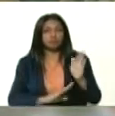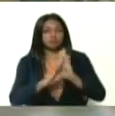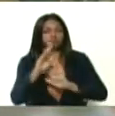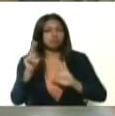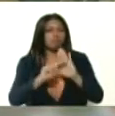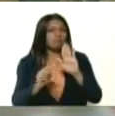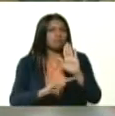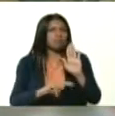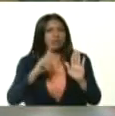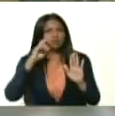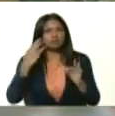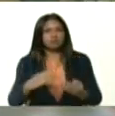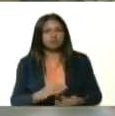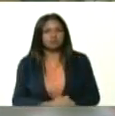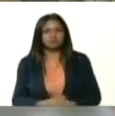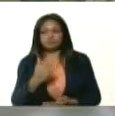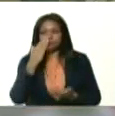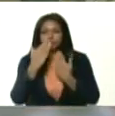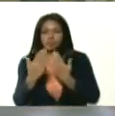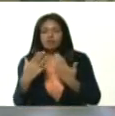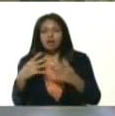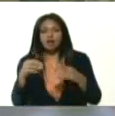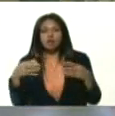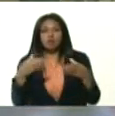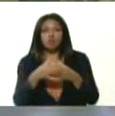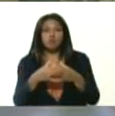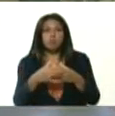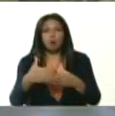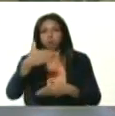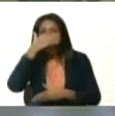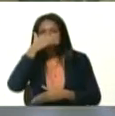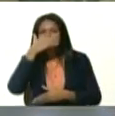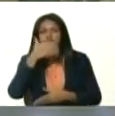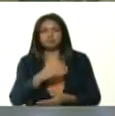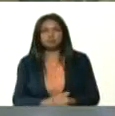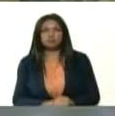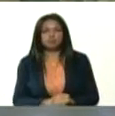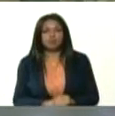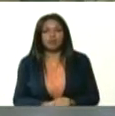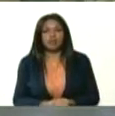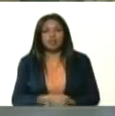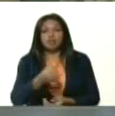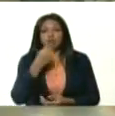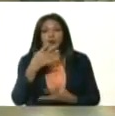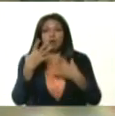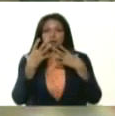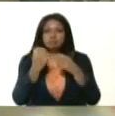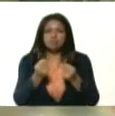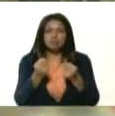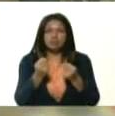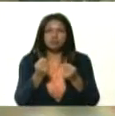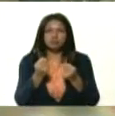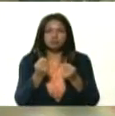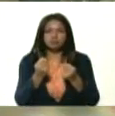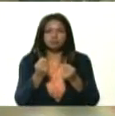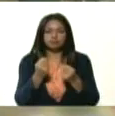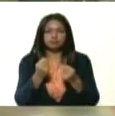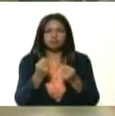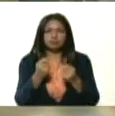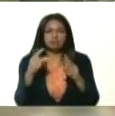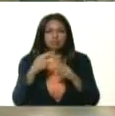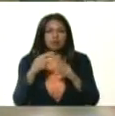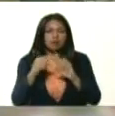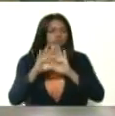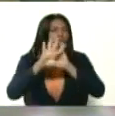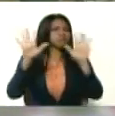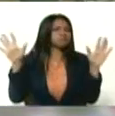medidas de seguridad frente a los grupos terroristas. A buen entendedor, palabras